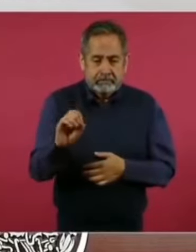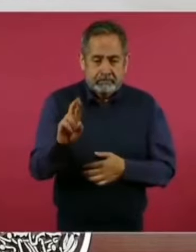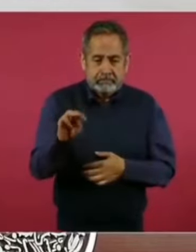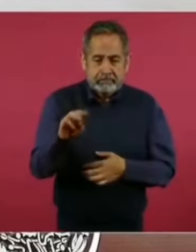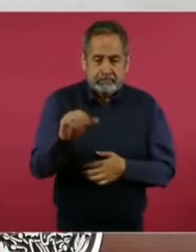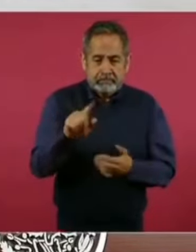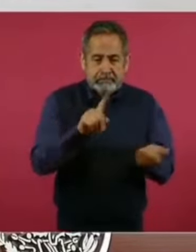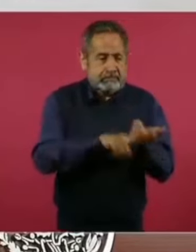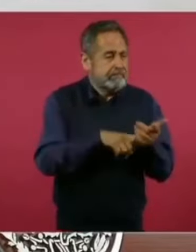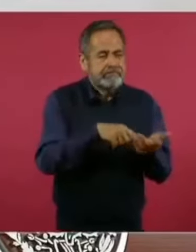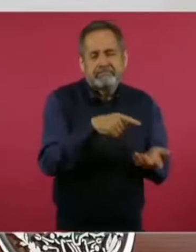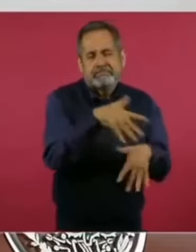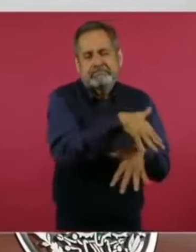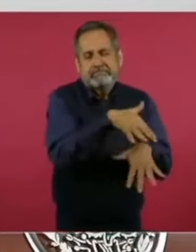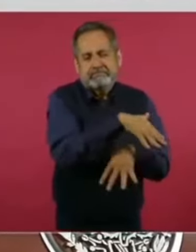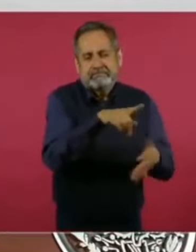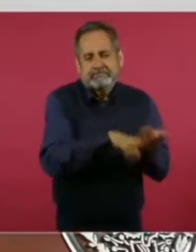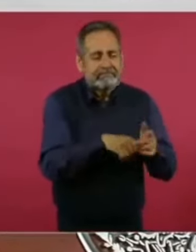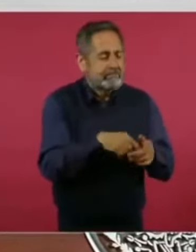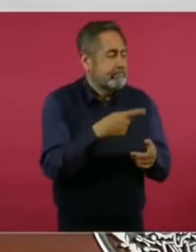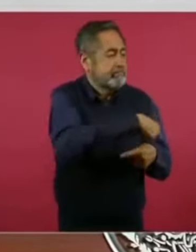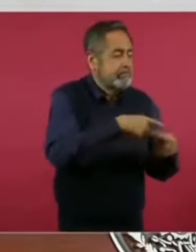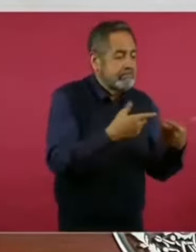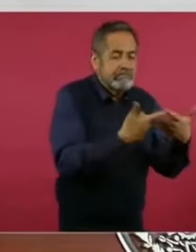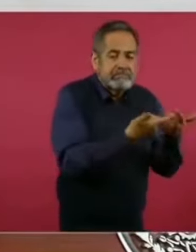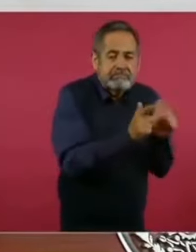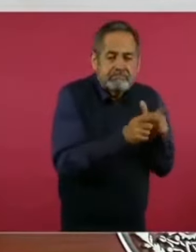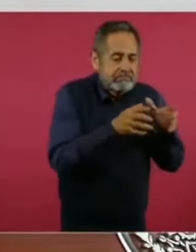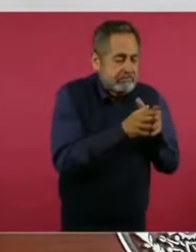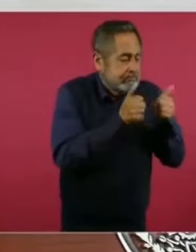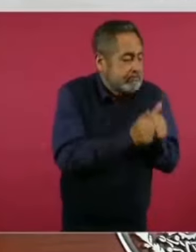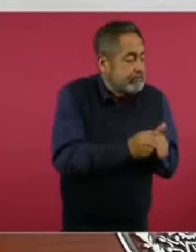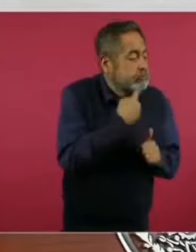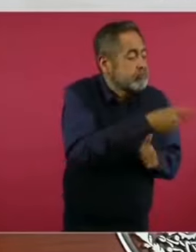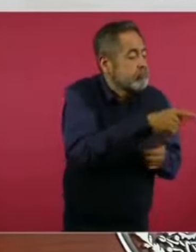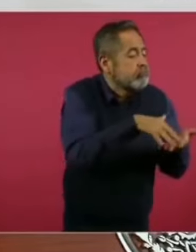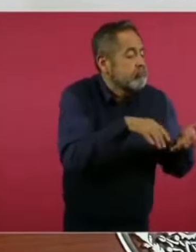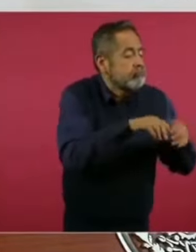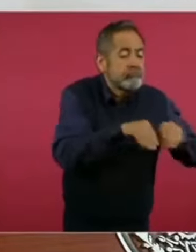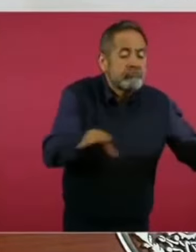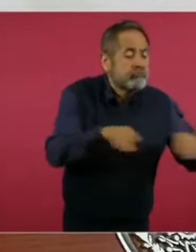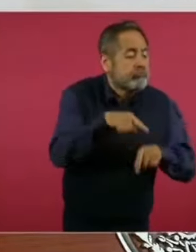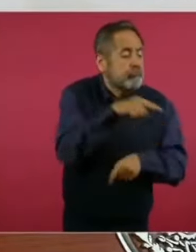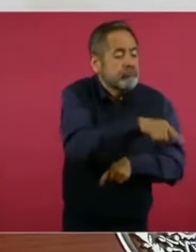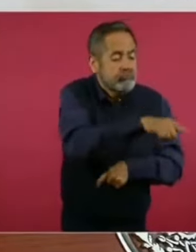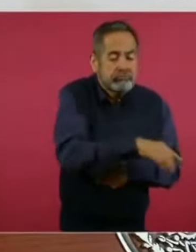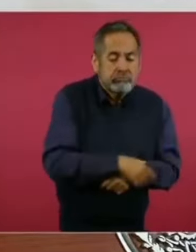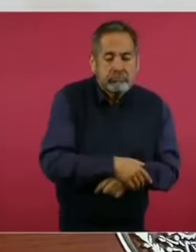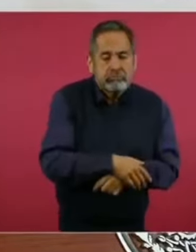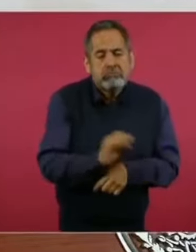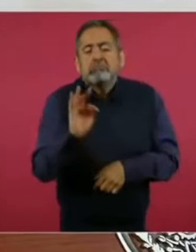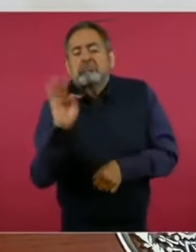boletín del conservadurismo mexicano, que el New York Times,